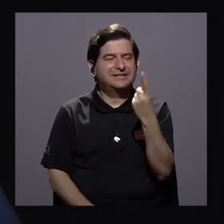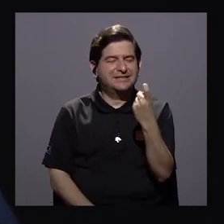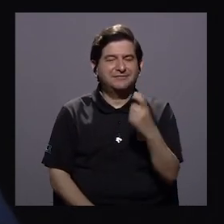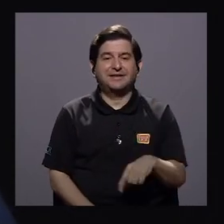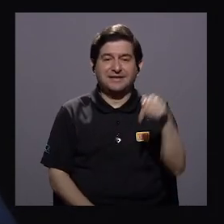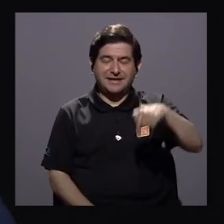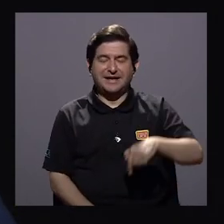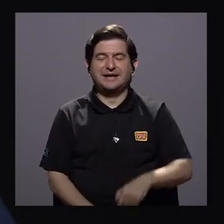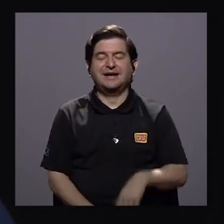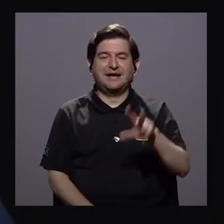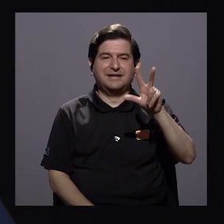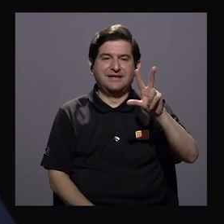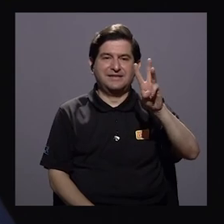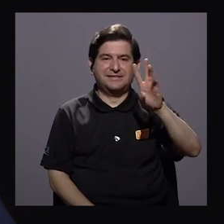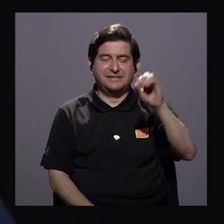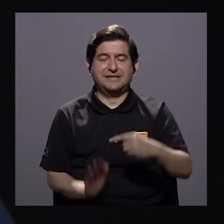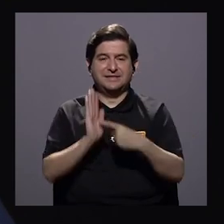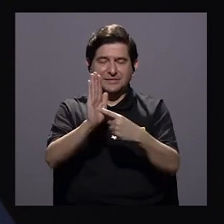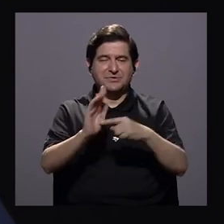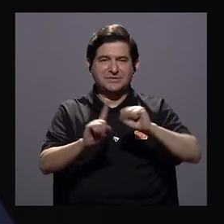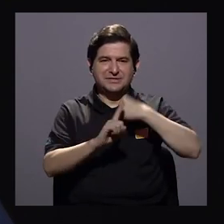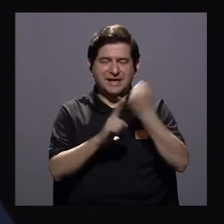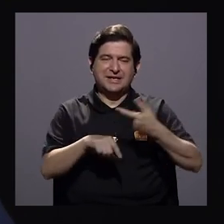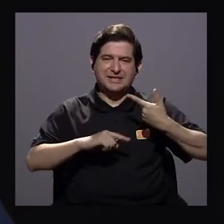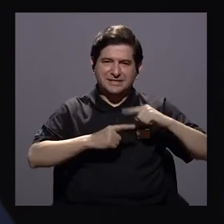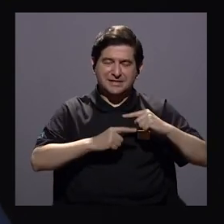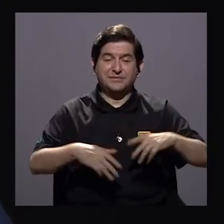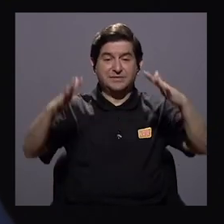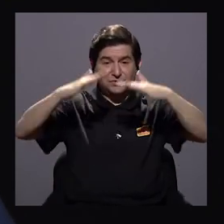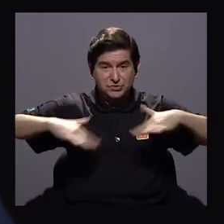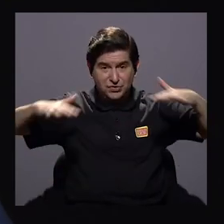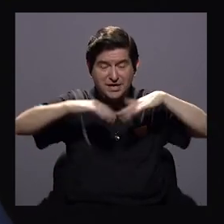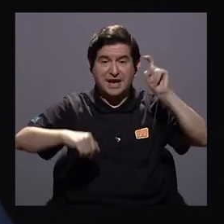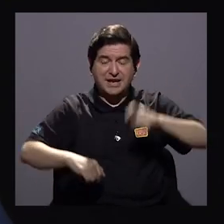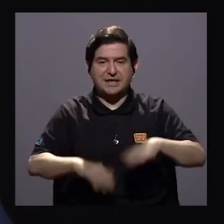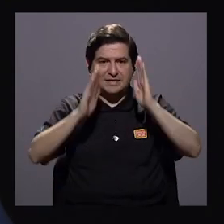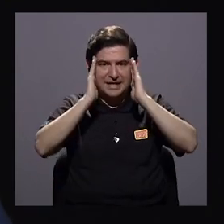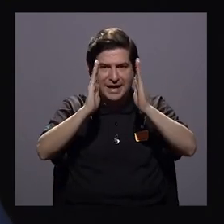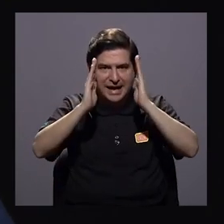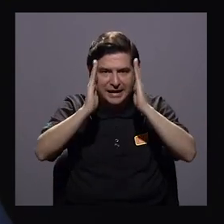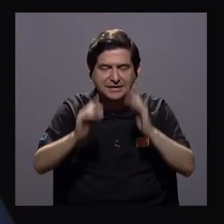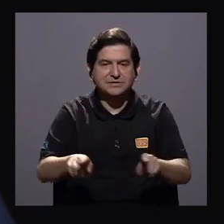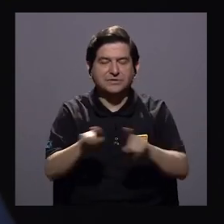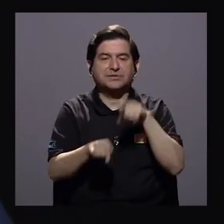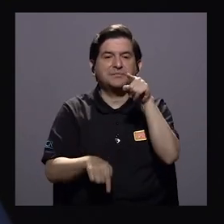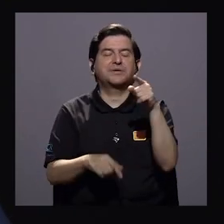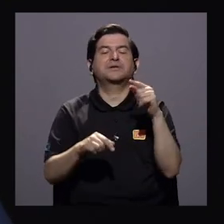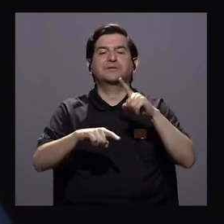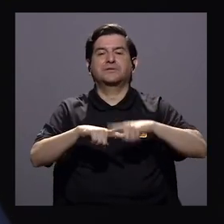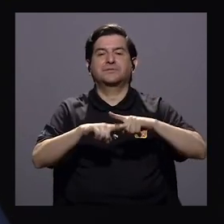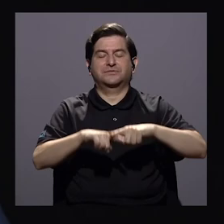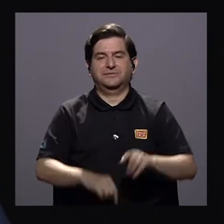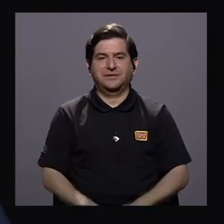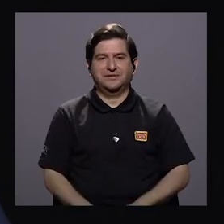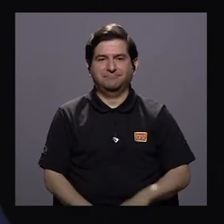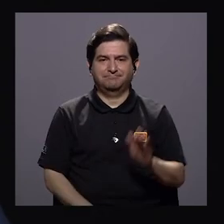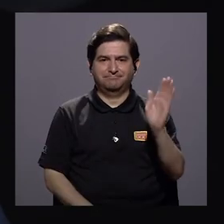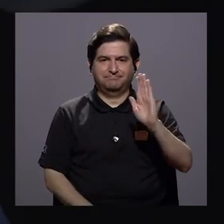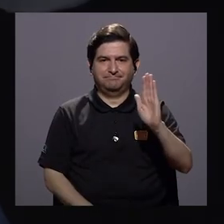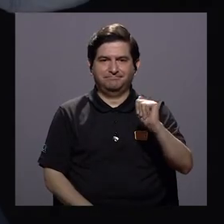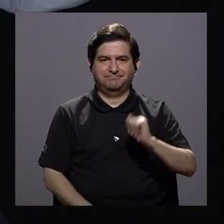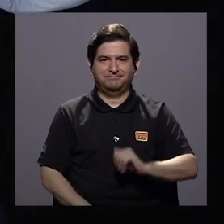en 360 le presentamos una imagen tremendamente dolorosa nuestro medio ambiente necesita una atención y también depende de usted hasta luego